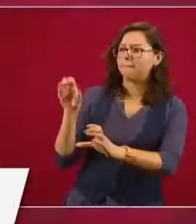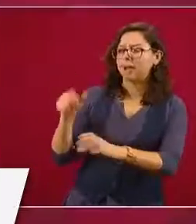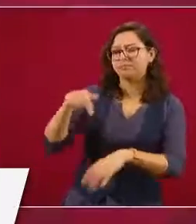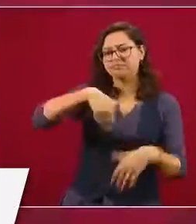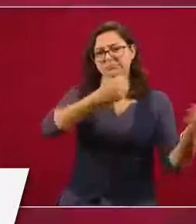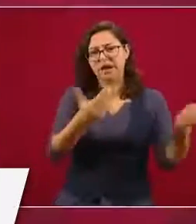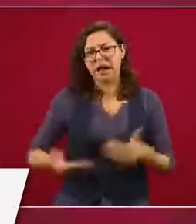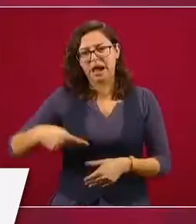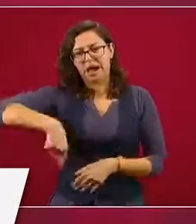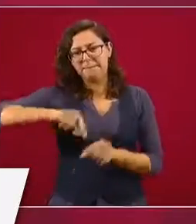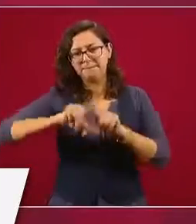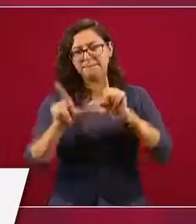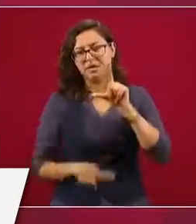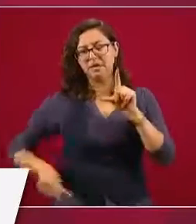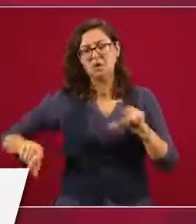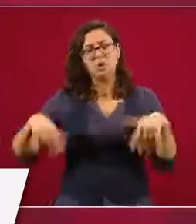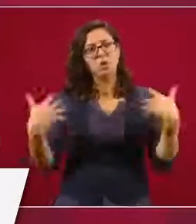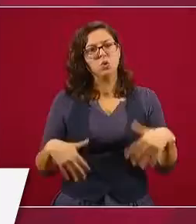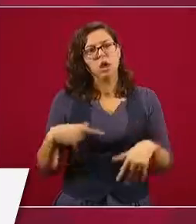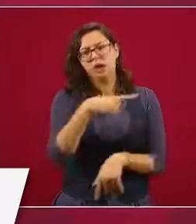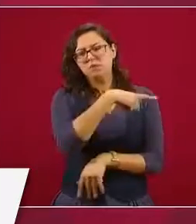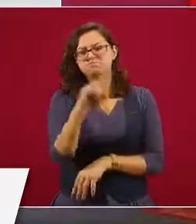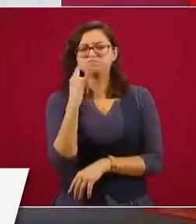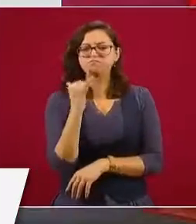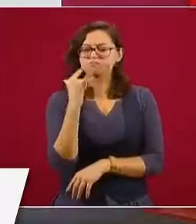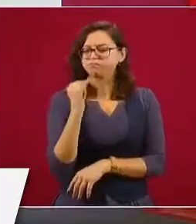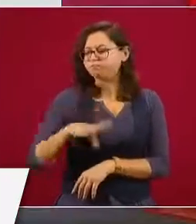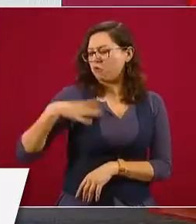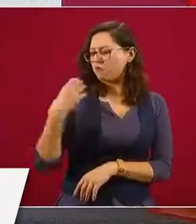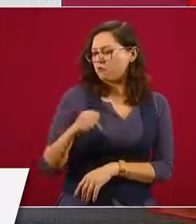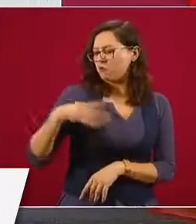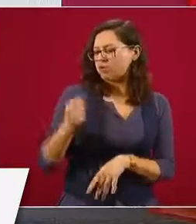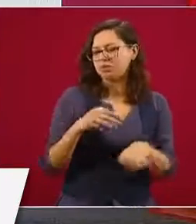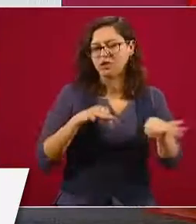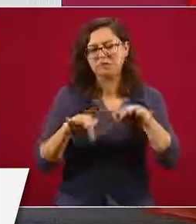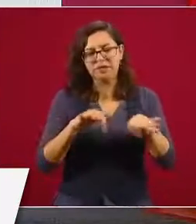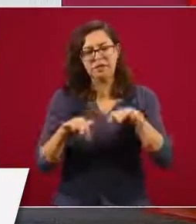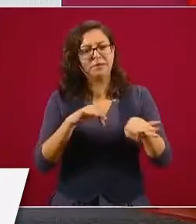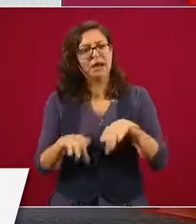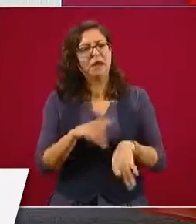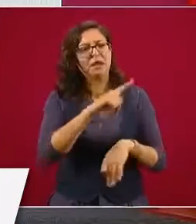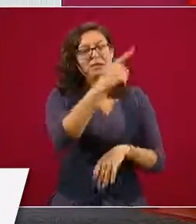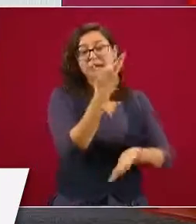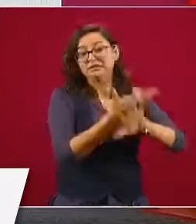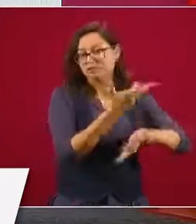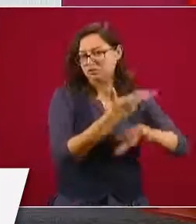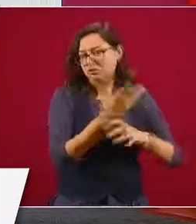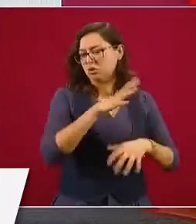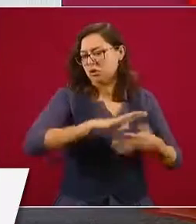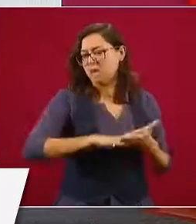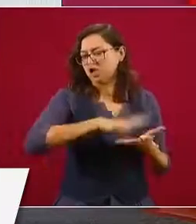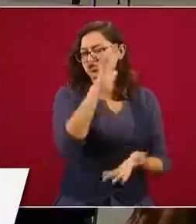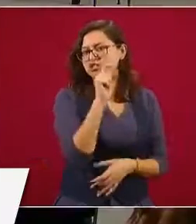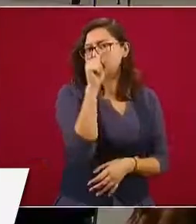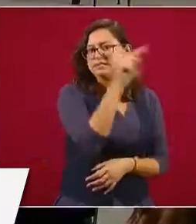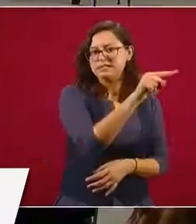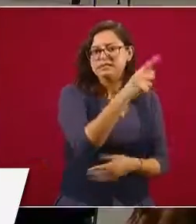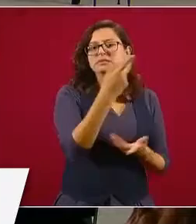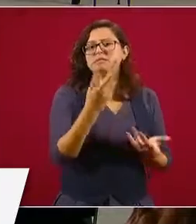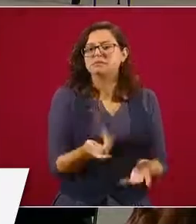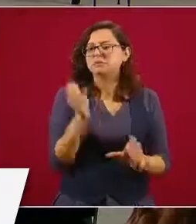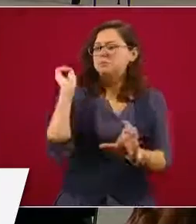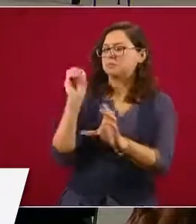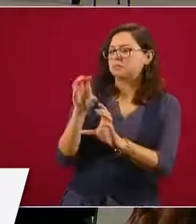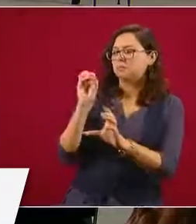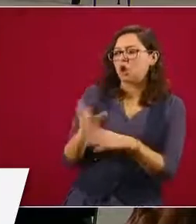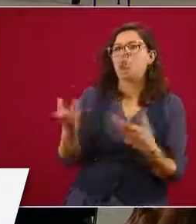paisanos que hacen un gran esfuerzo en favor de sus familias y de México en los Estados Unidos sepan dónde les